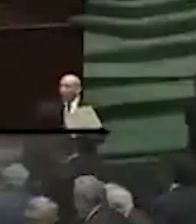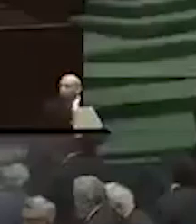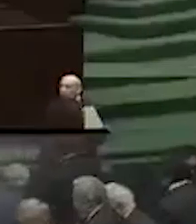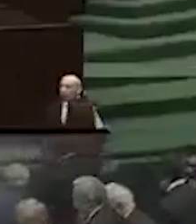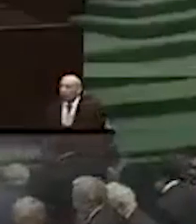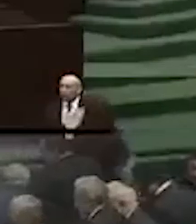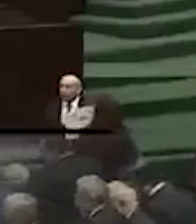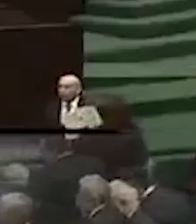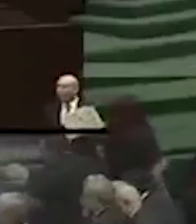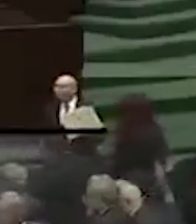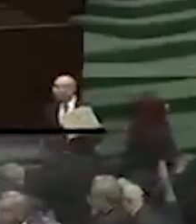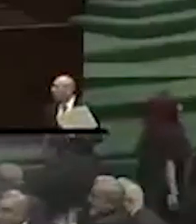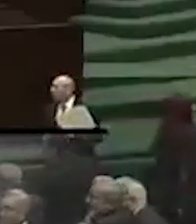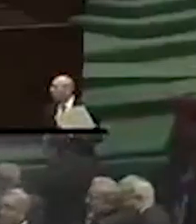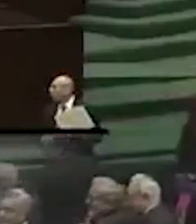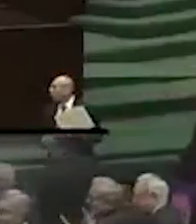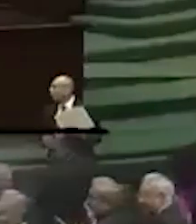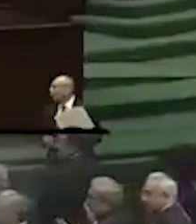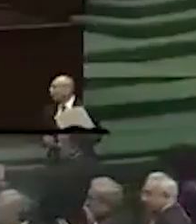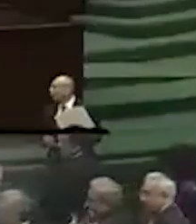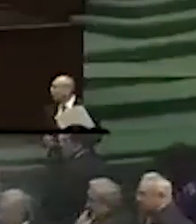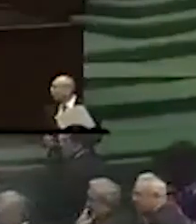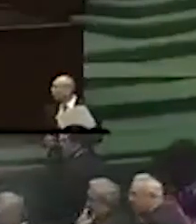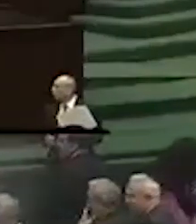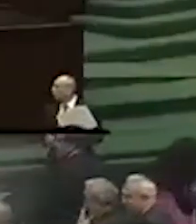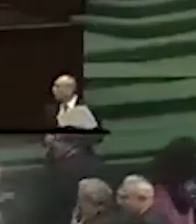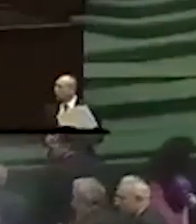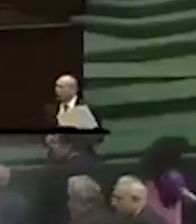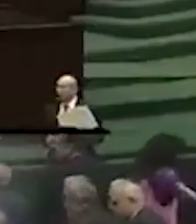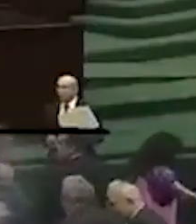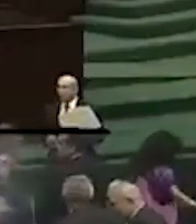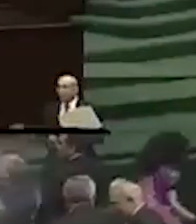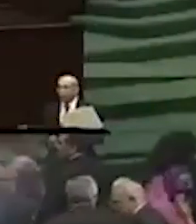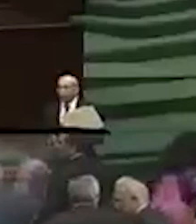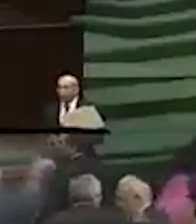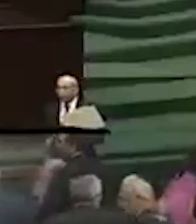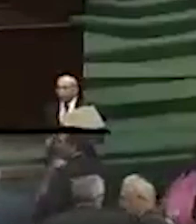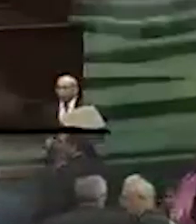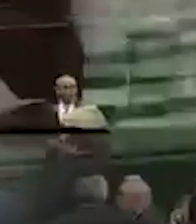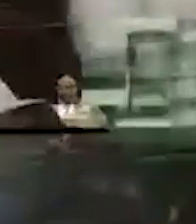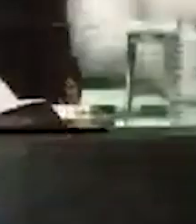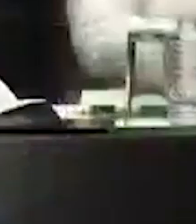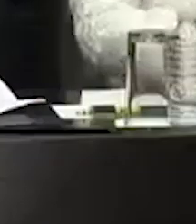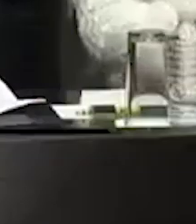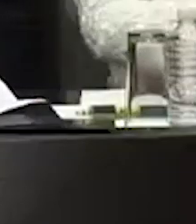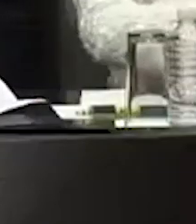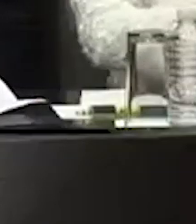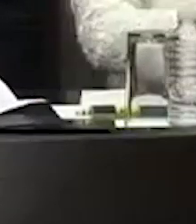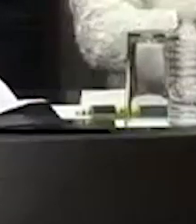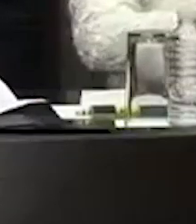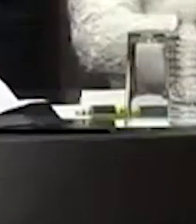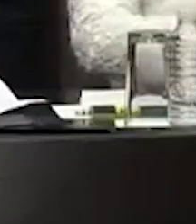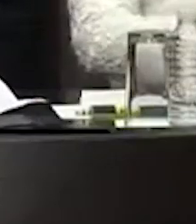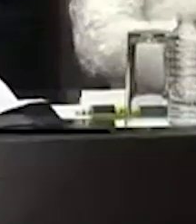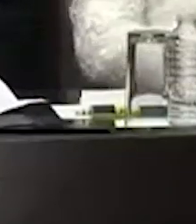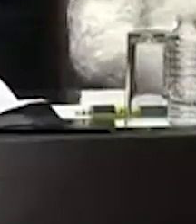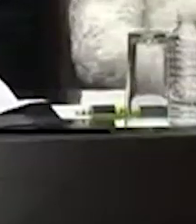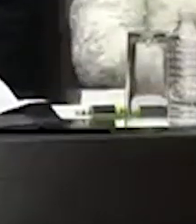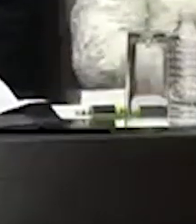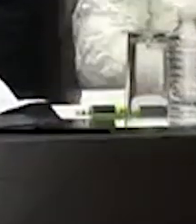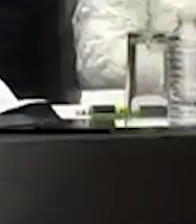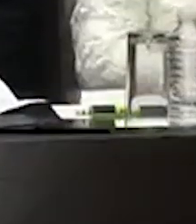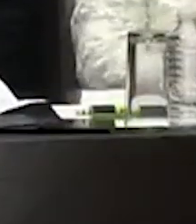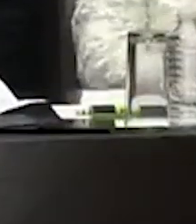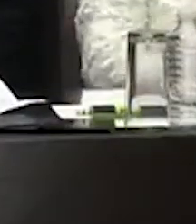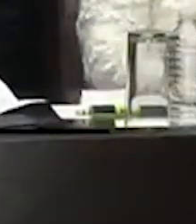351 diputados. En el Palacio Legislativo de San Lázaro, el presidente de la Mesa Directiva, Porfirio Muñoz Ledo, declaró el